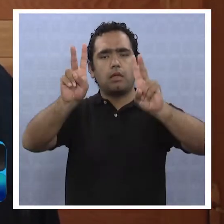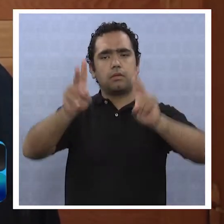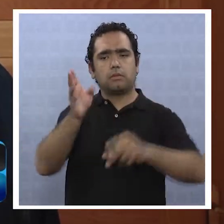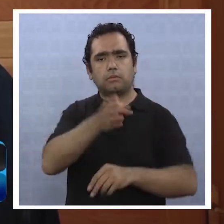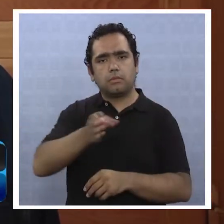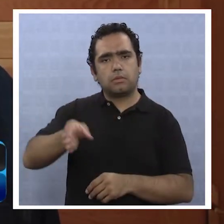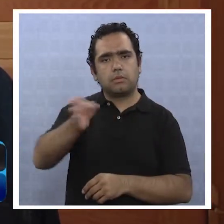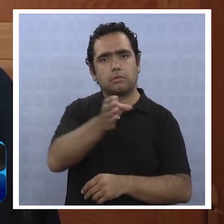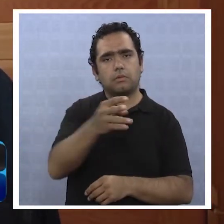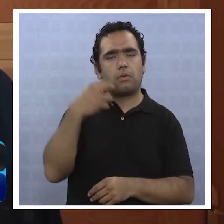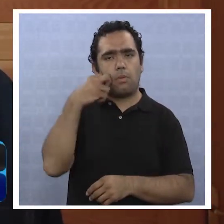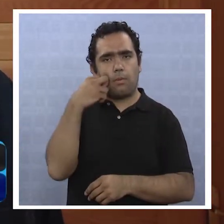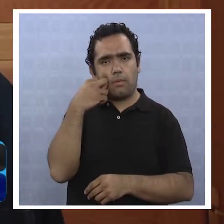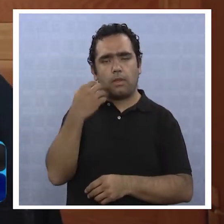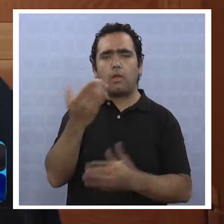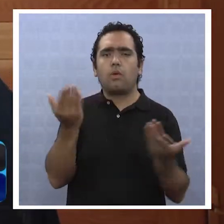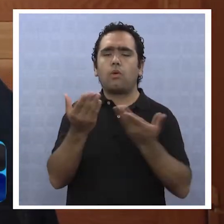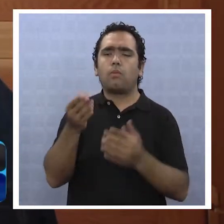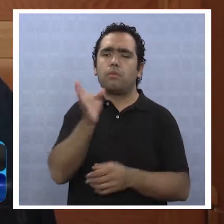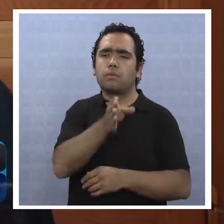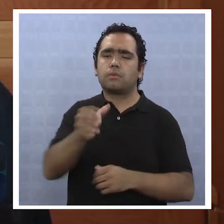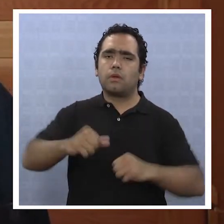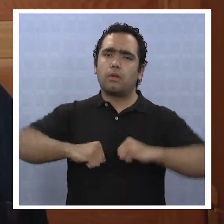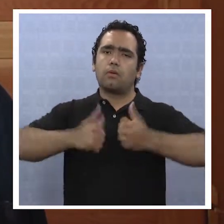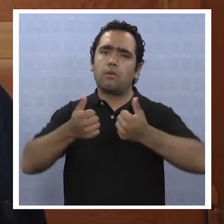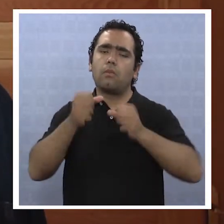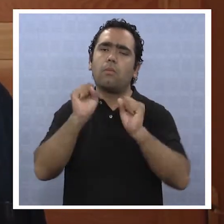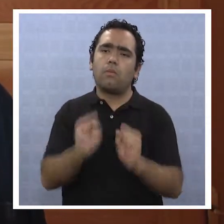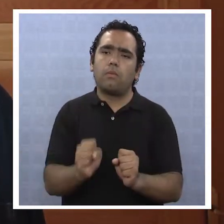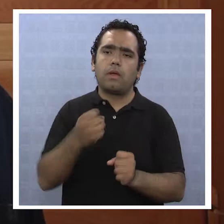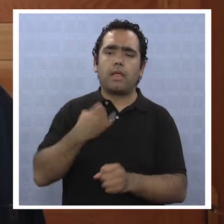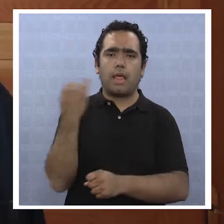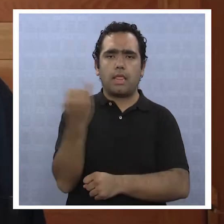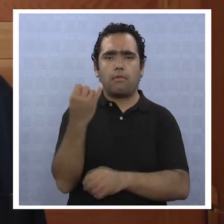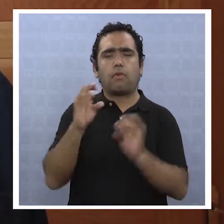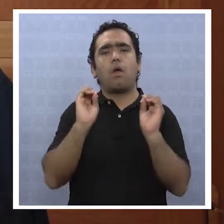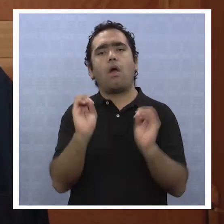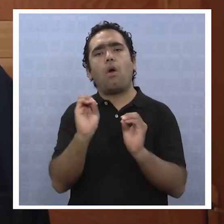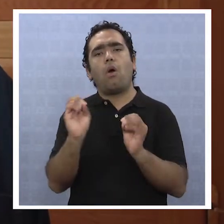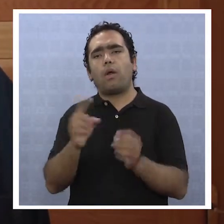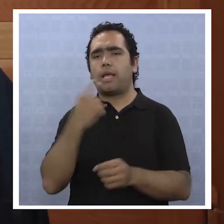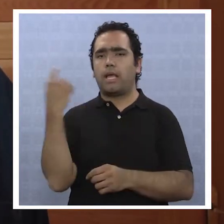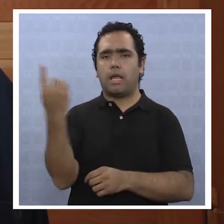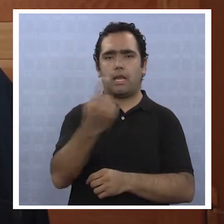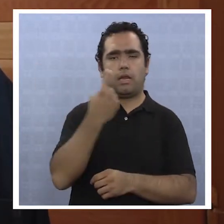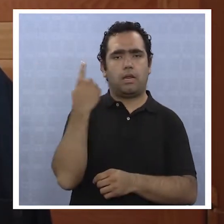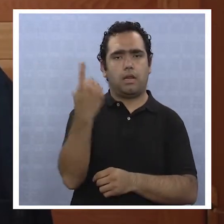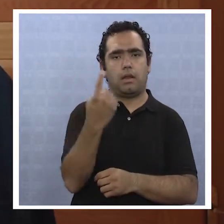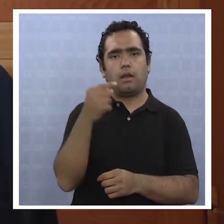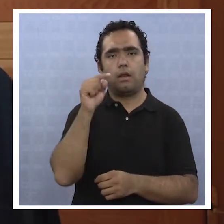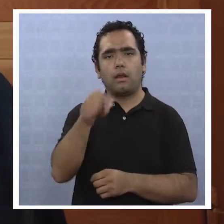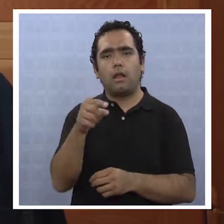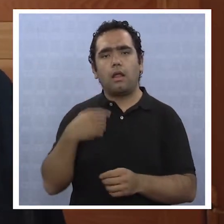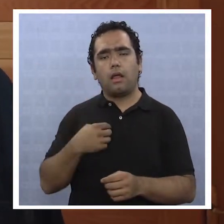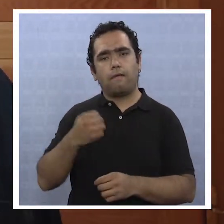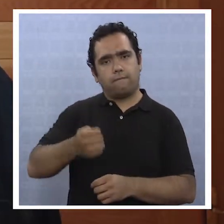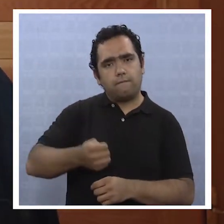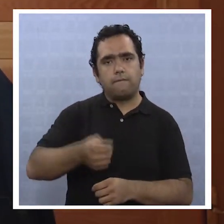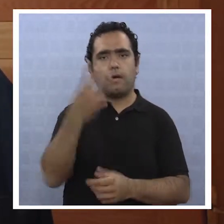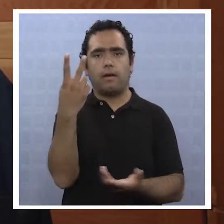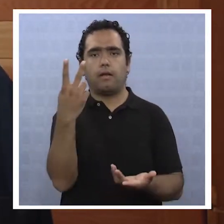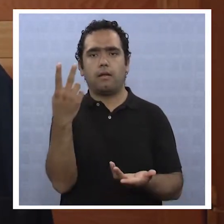es el rol que le corresponde al joven para poder incorporar, tanto a nivel individual como colectivo, los principios, los valores que están